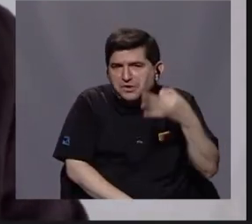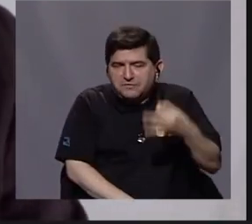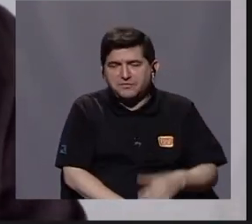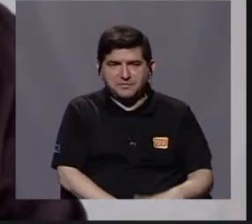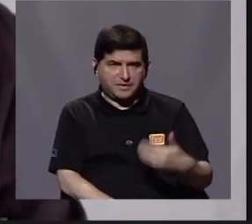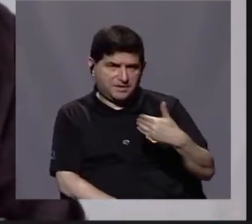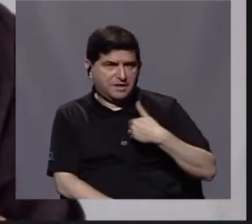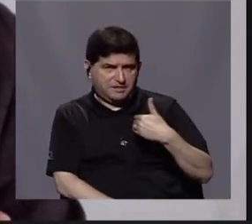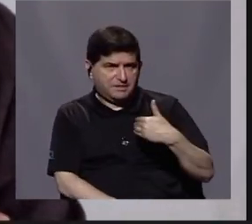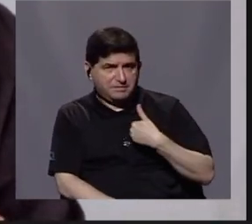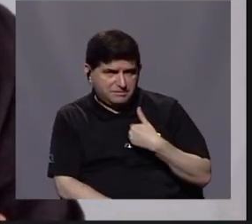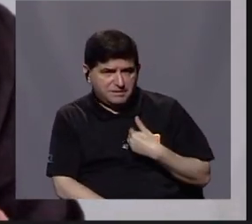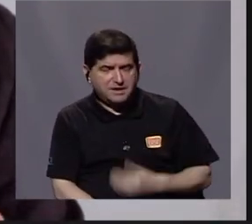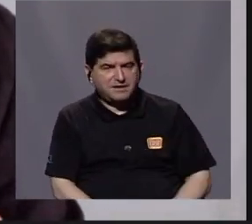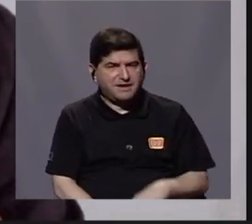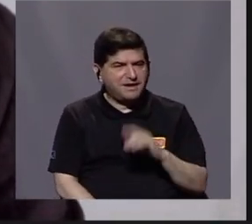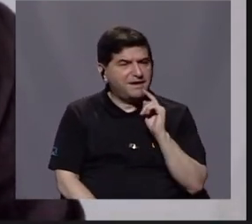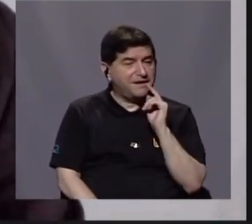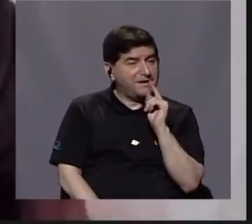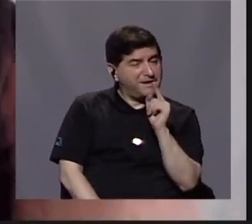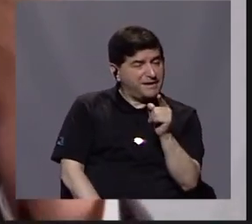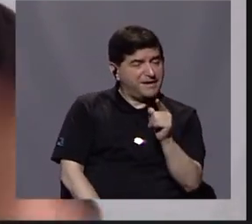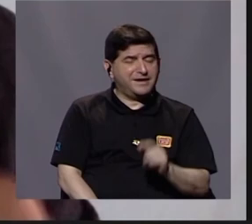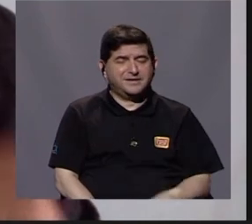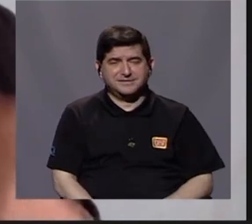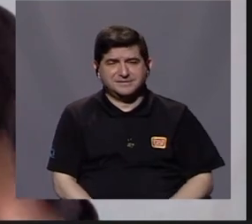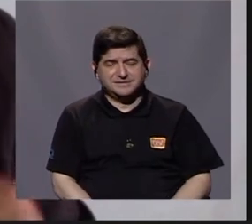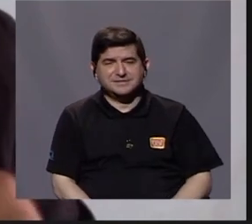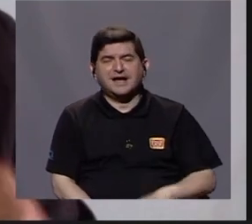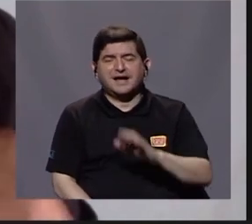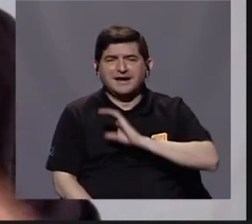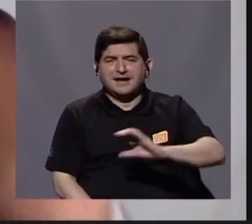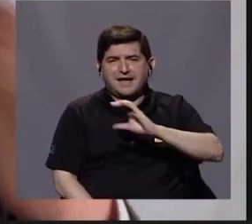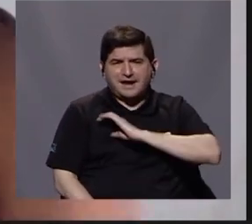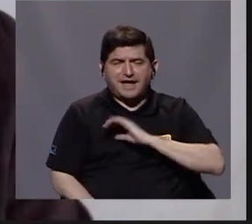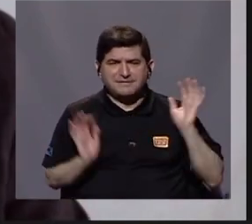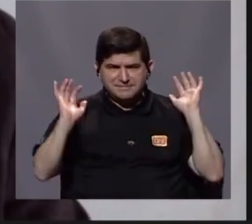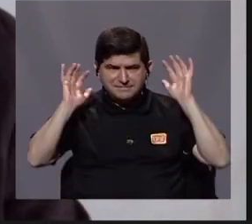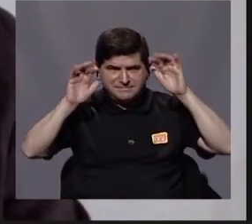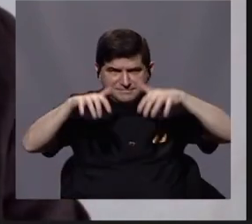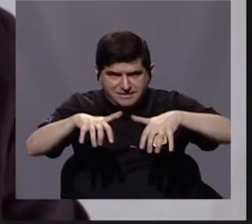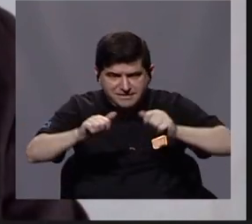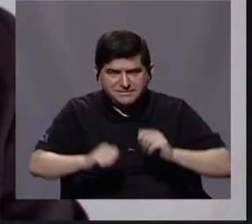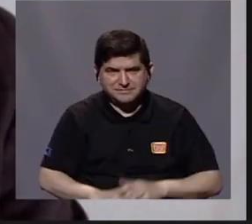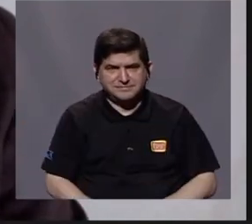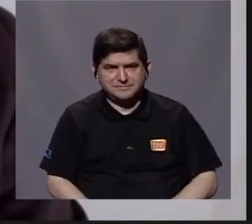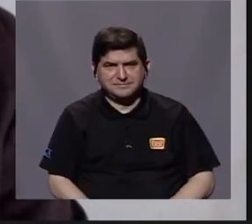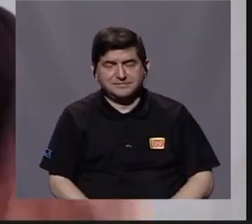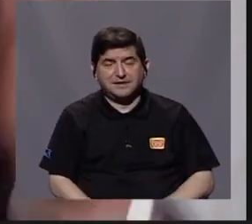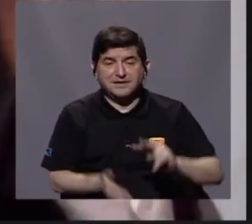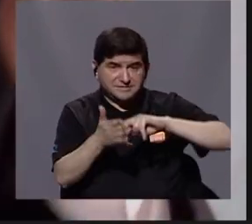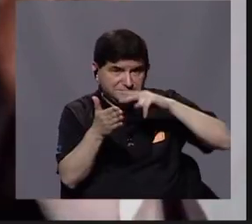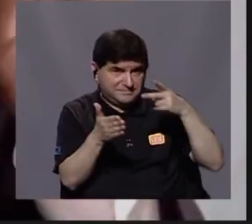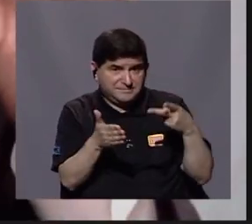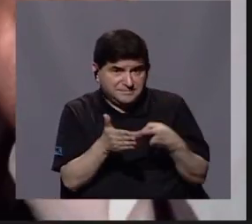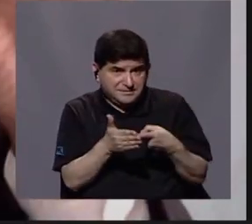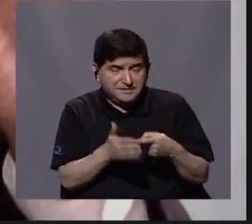obtención de esa definición migratoria, decir, para la obtención de la